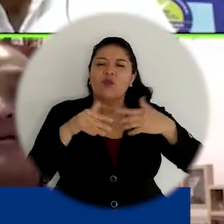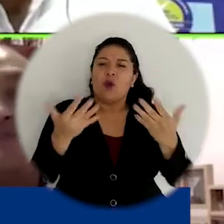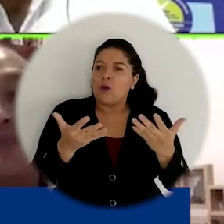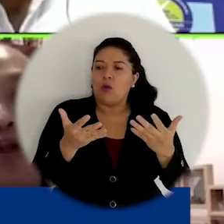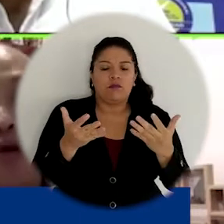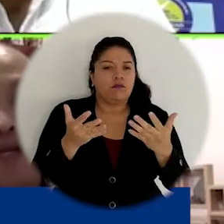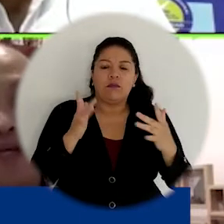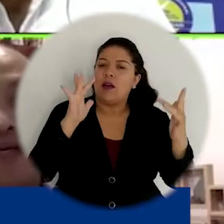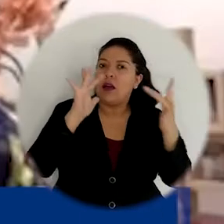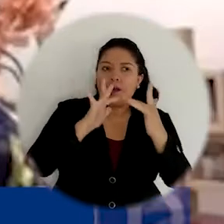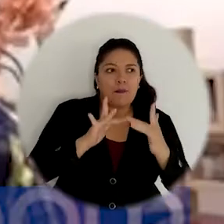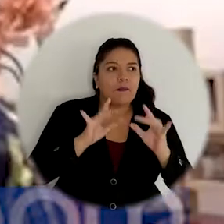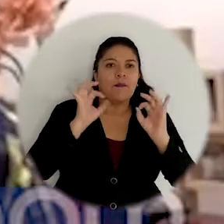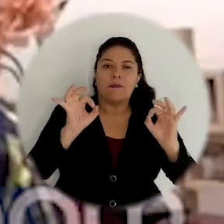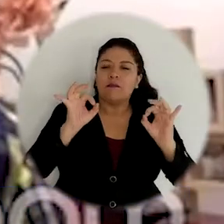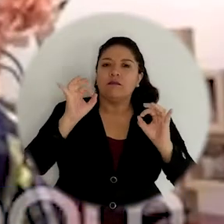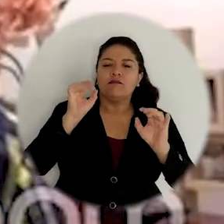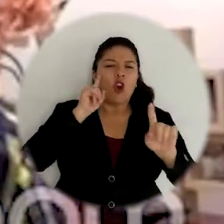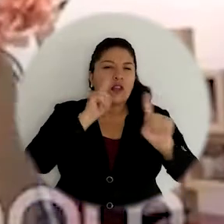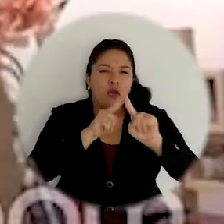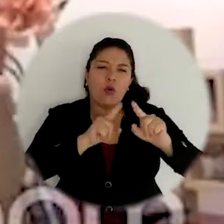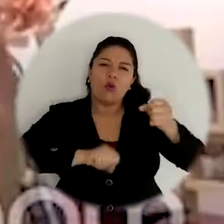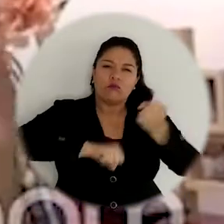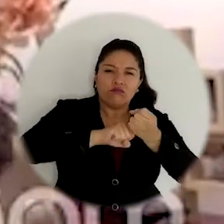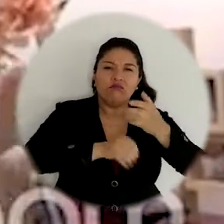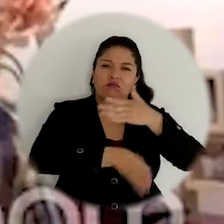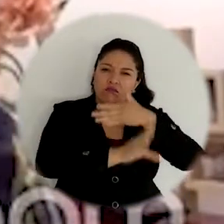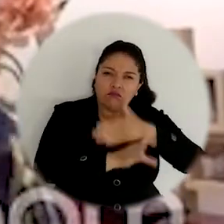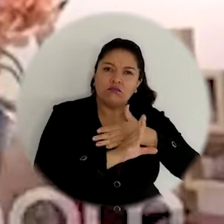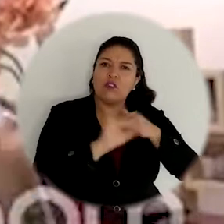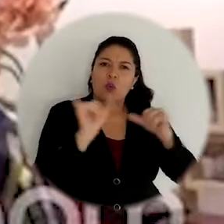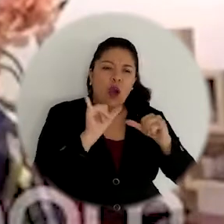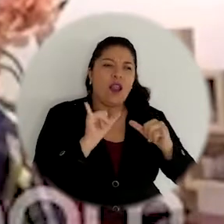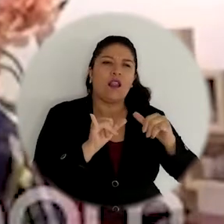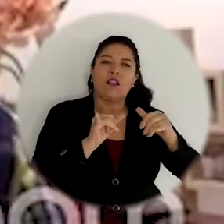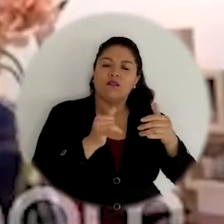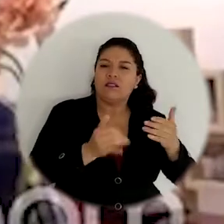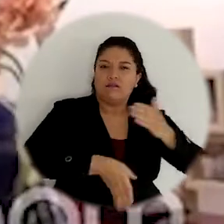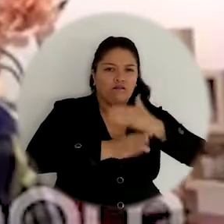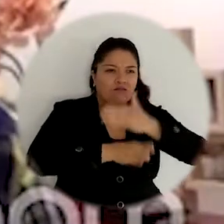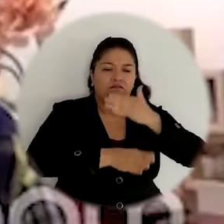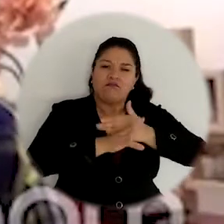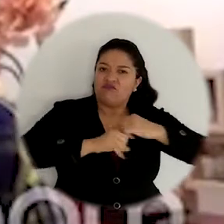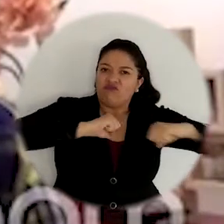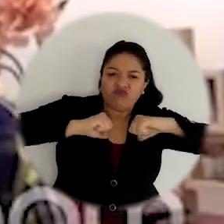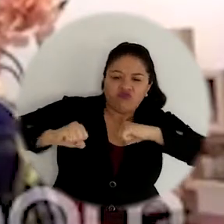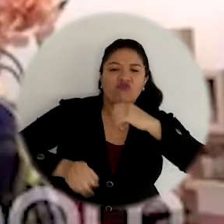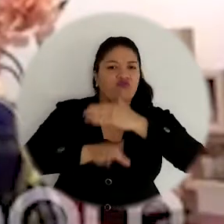esa lógica que tiene nuestra universidad de seguir sembrando y de seguir cosechando sobre